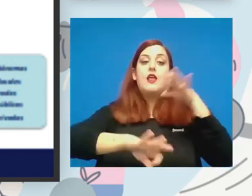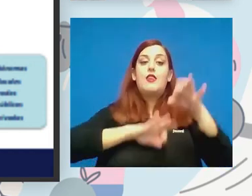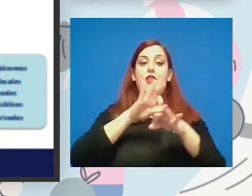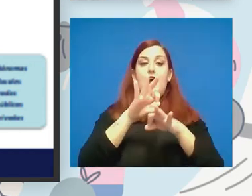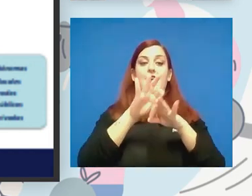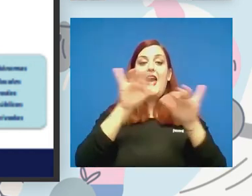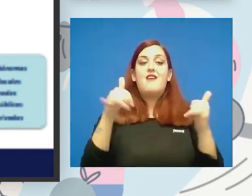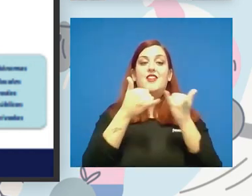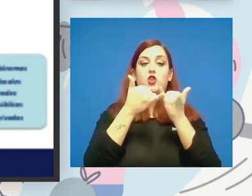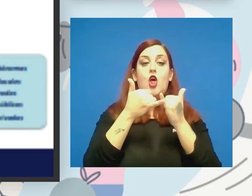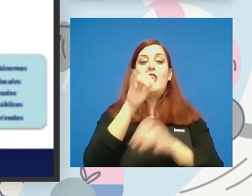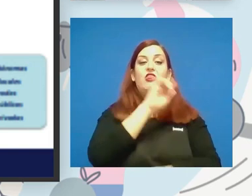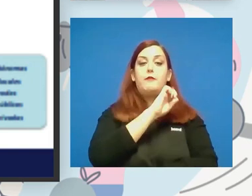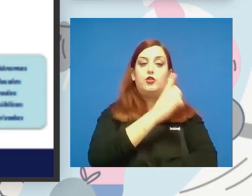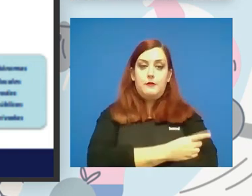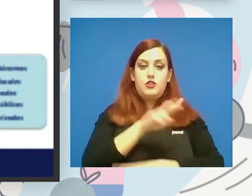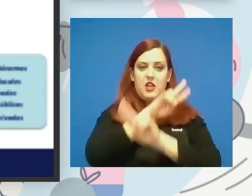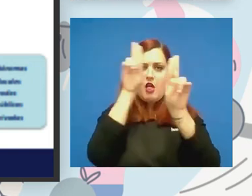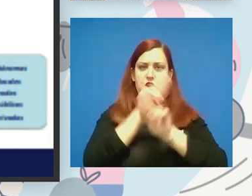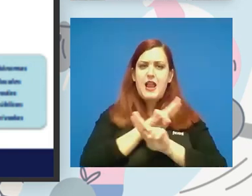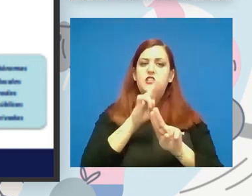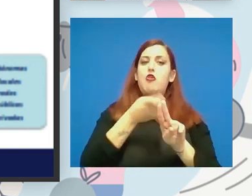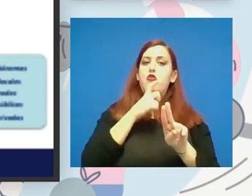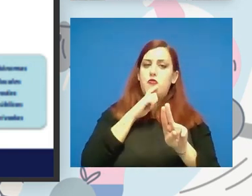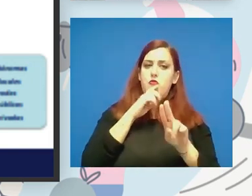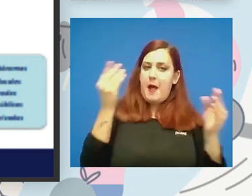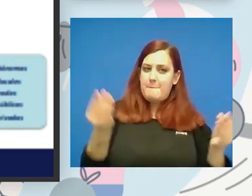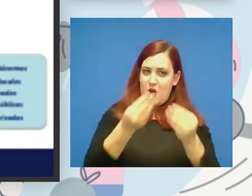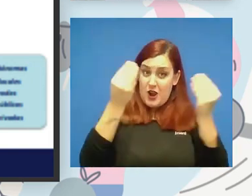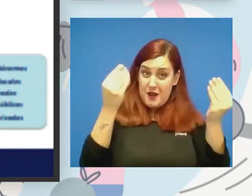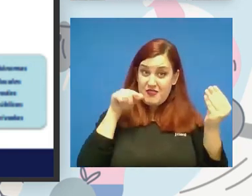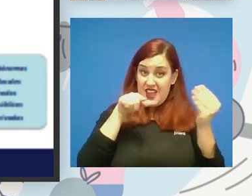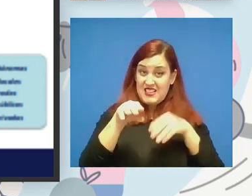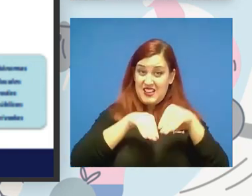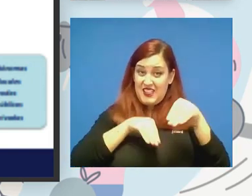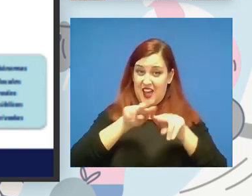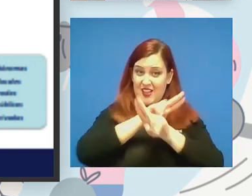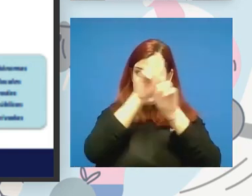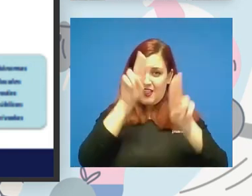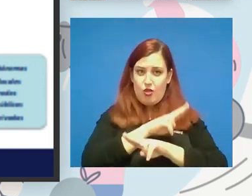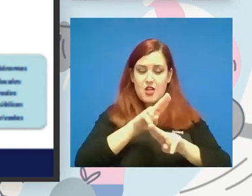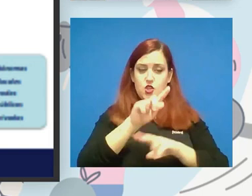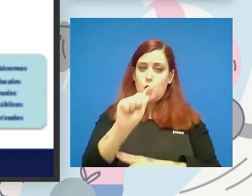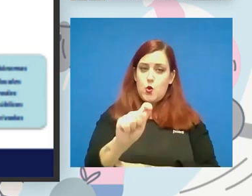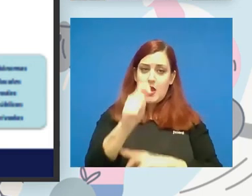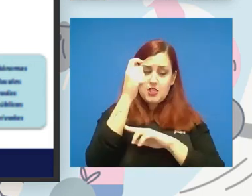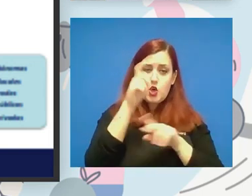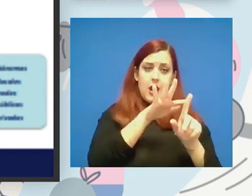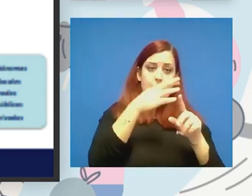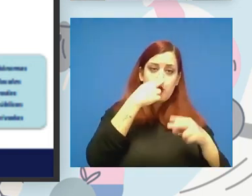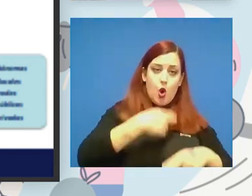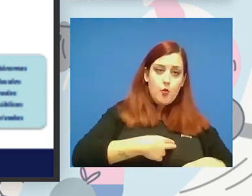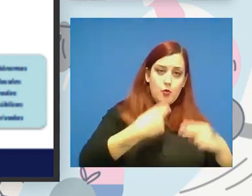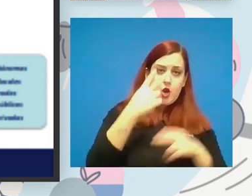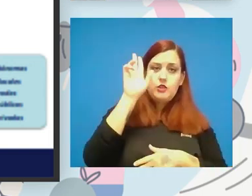internacionales fijaros que en esa convocatoria de internacionalización ha sido verdaderamente un éxito tanto en el ámbito público como privado